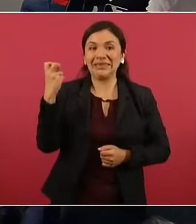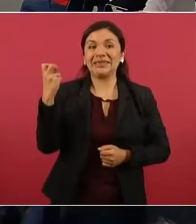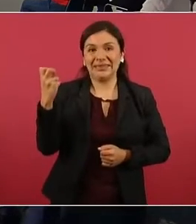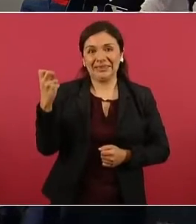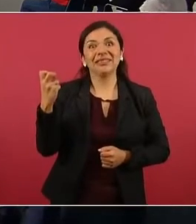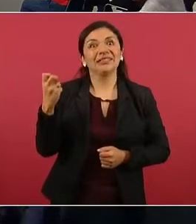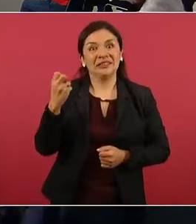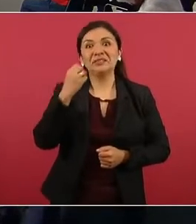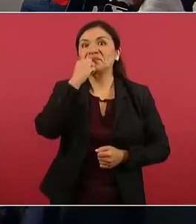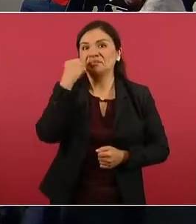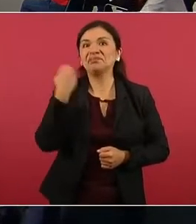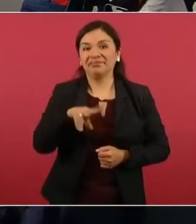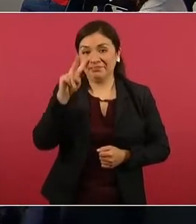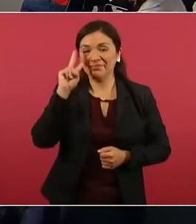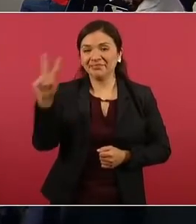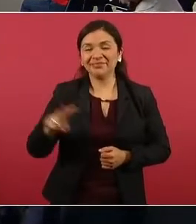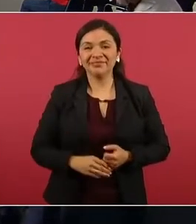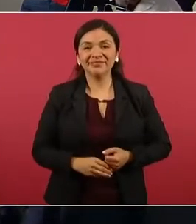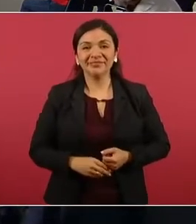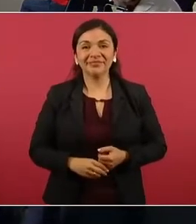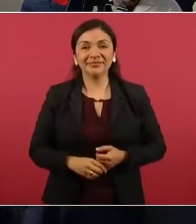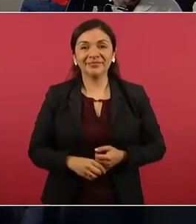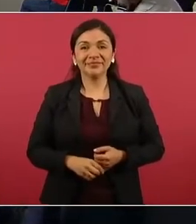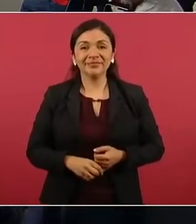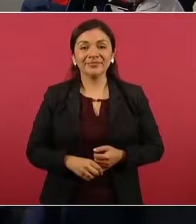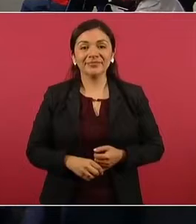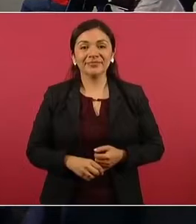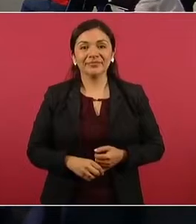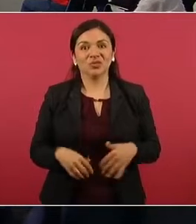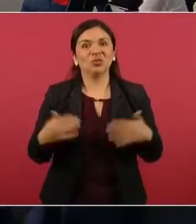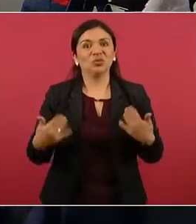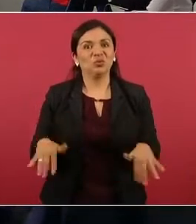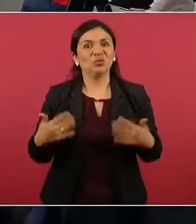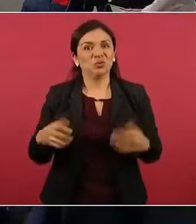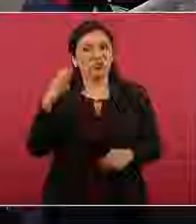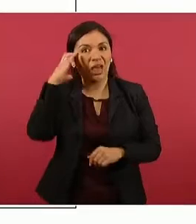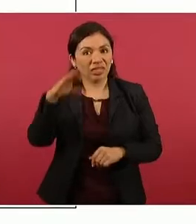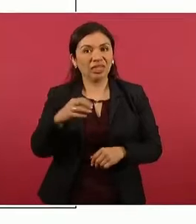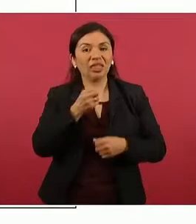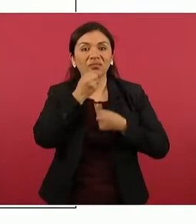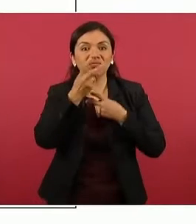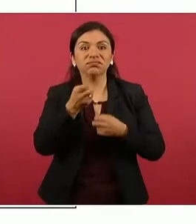es buenísima, fuertes declaraciones. Entonces,